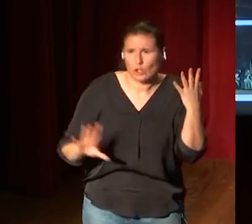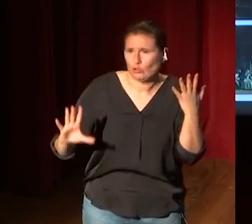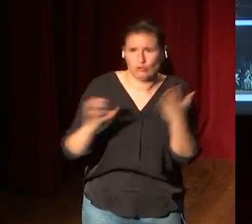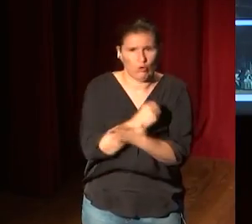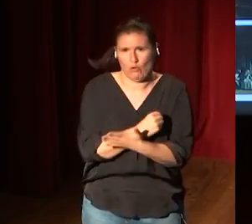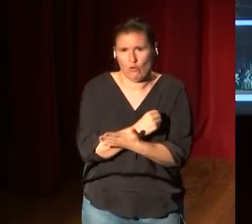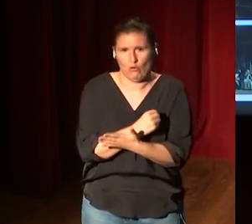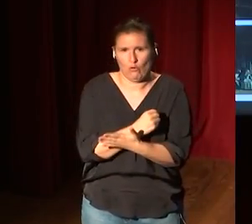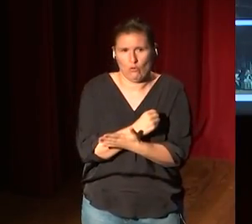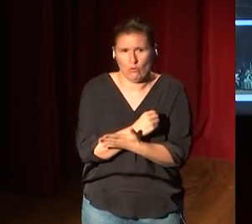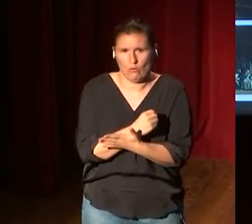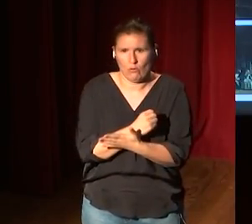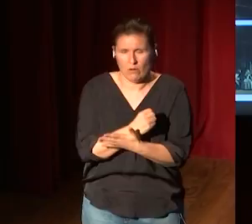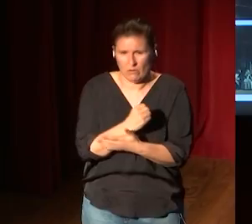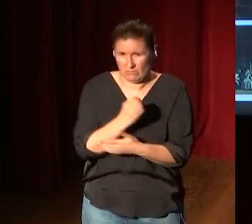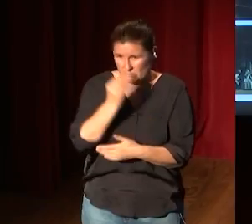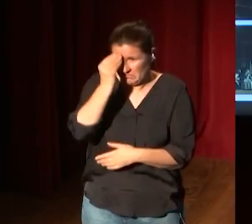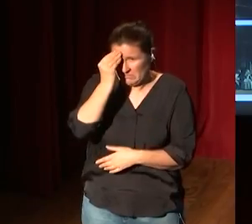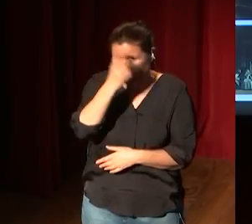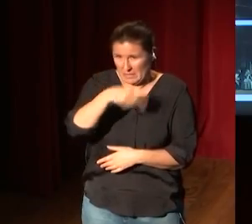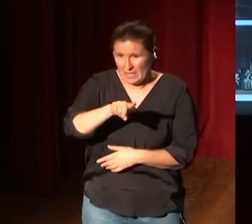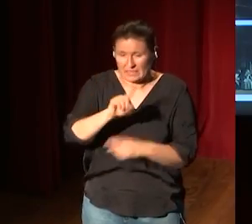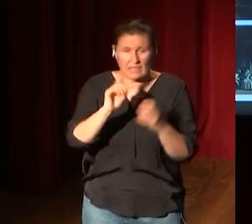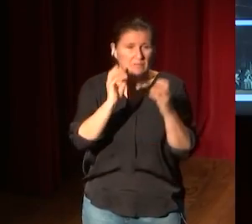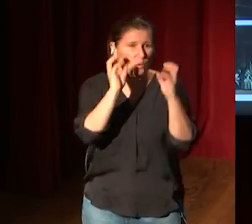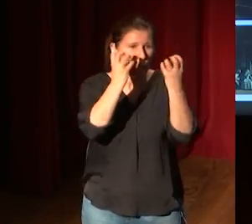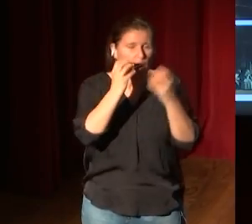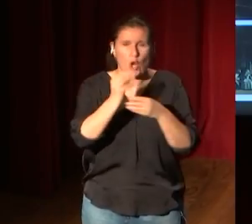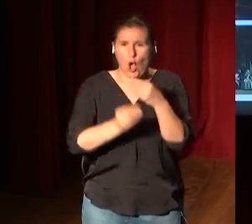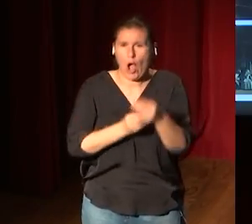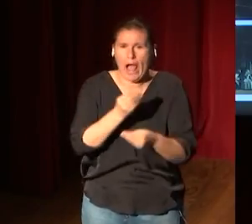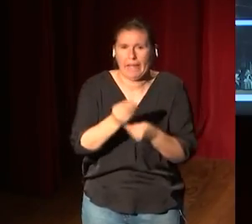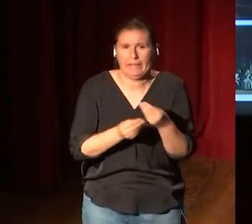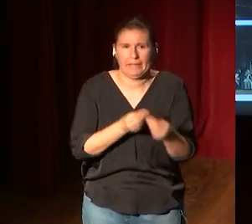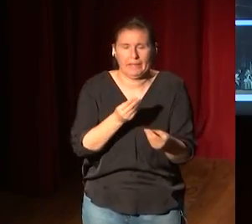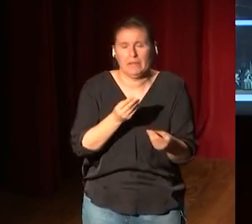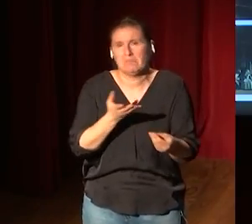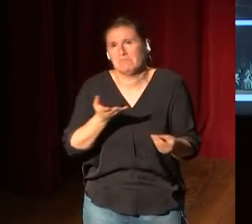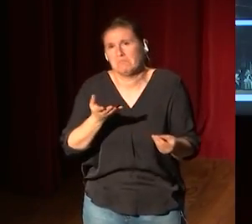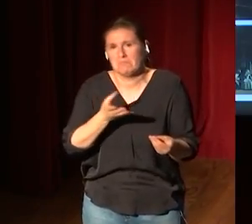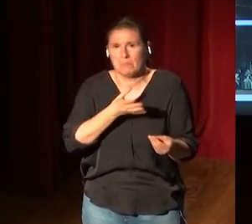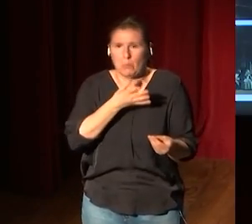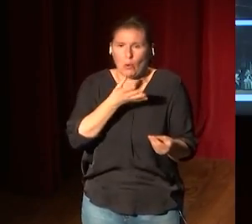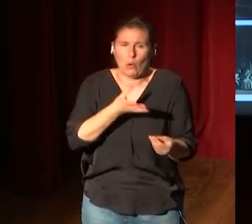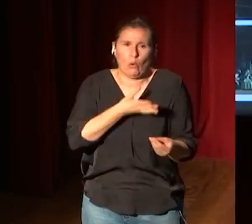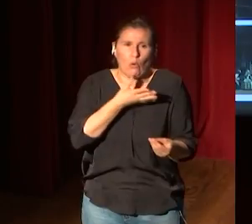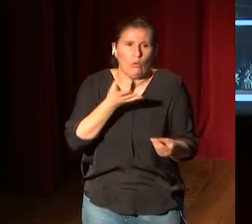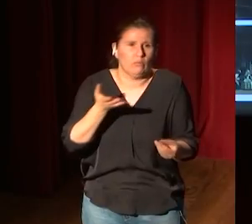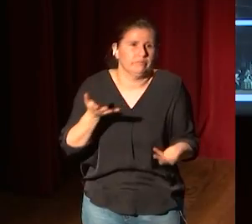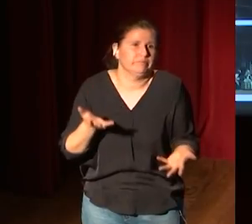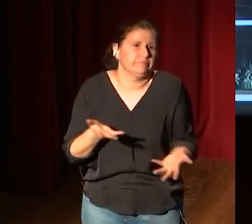¿de verdad piensan que esto Google lo hace porque vamos